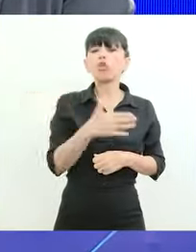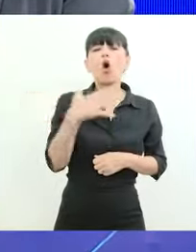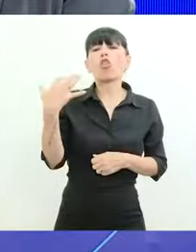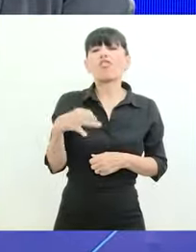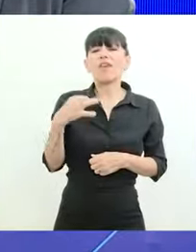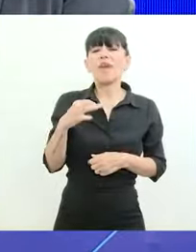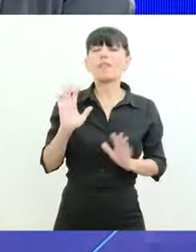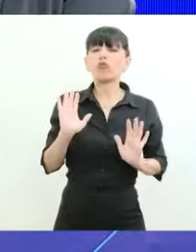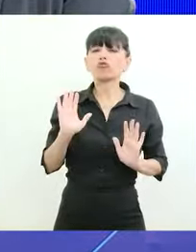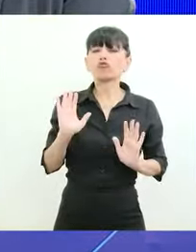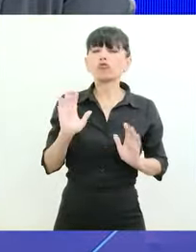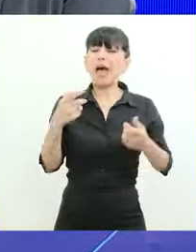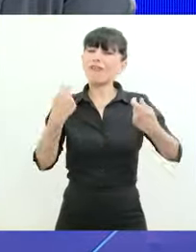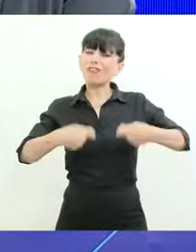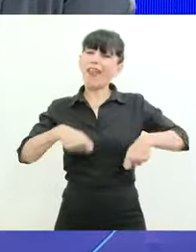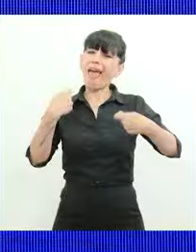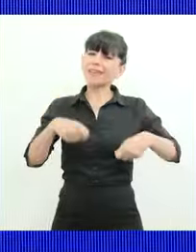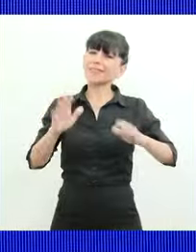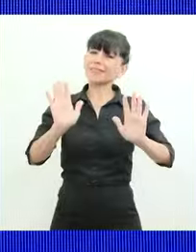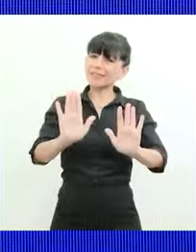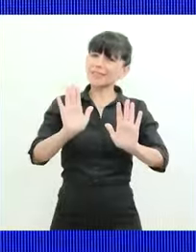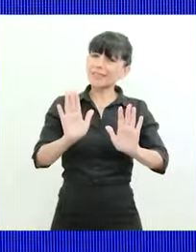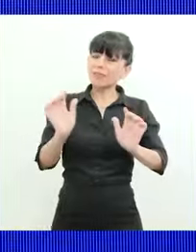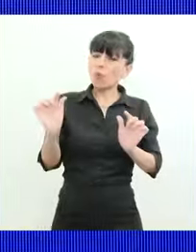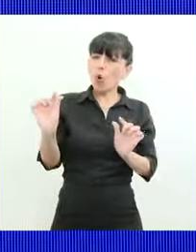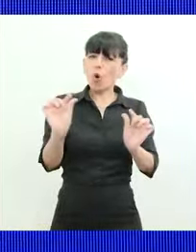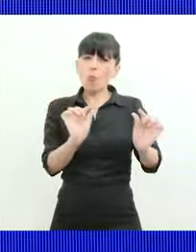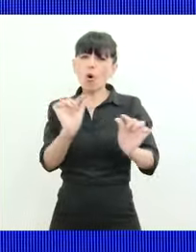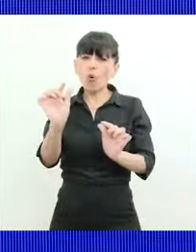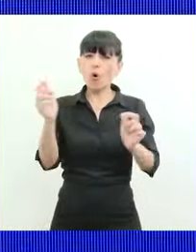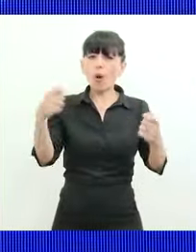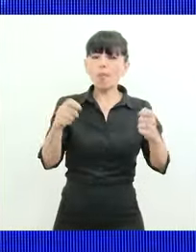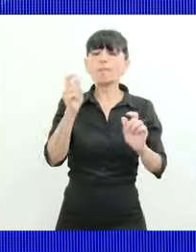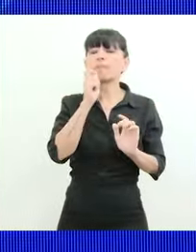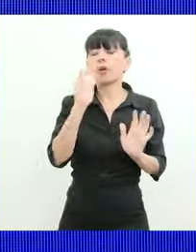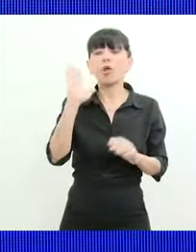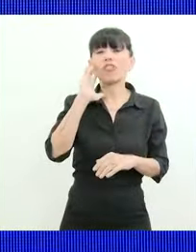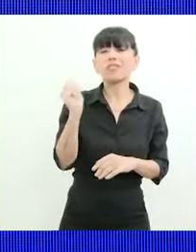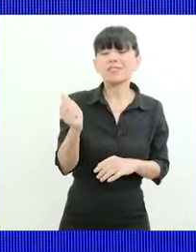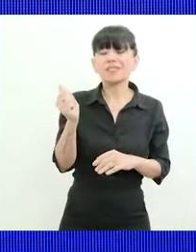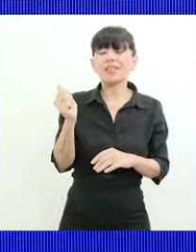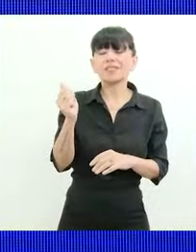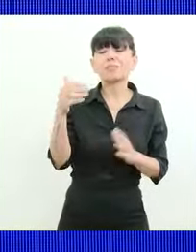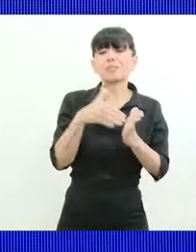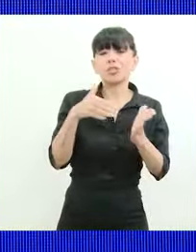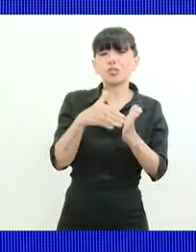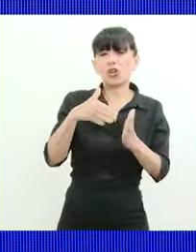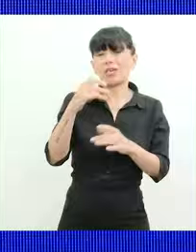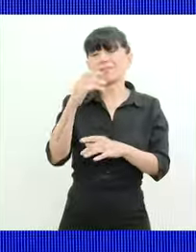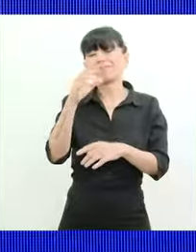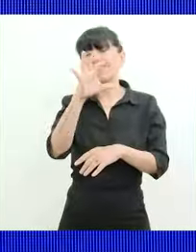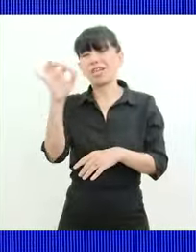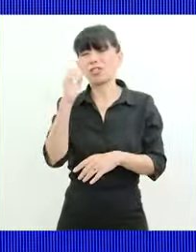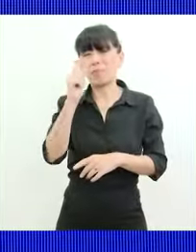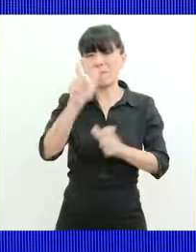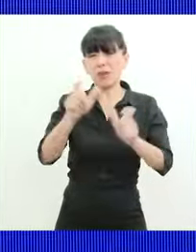ceder un poquito y eso significa que si yo le devuelvo el IVA a 16 millones y medio de personas y le estoy